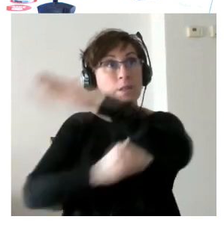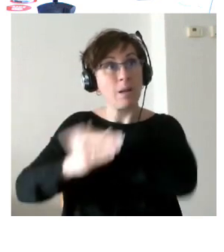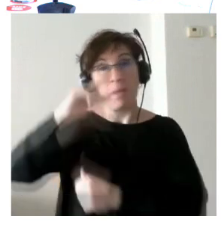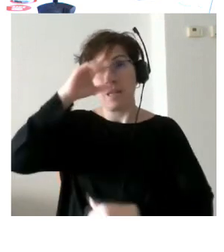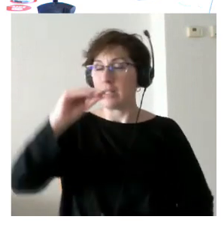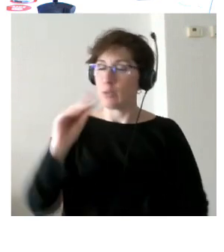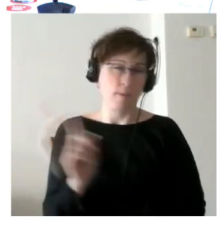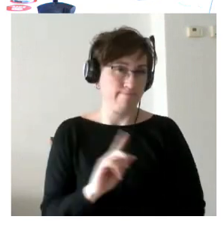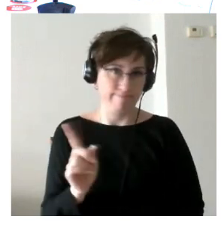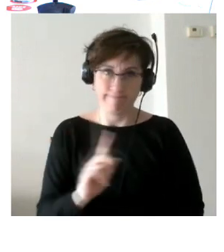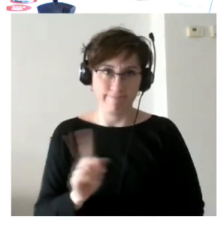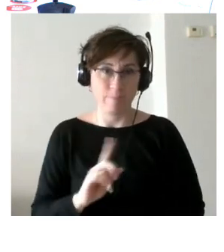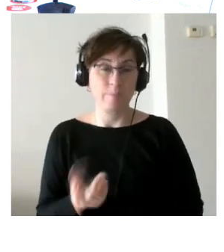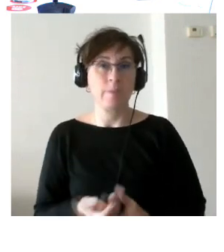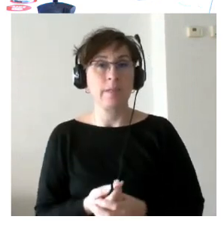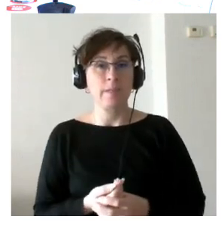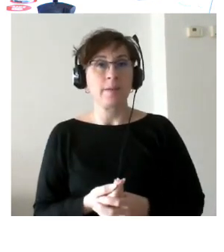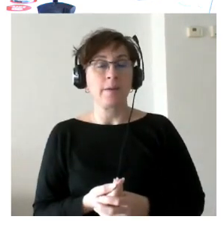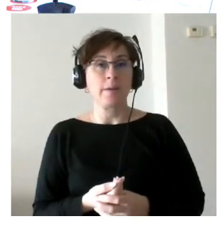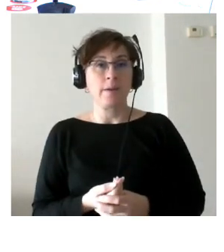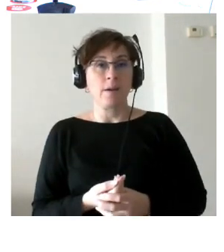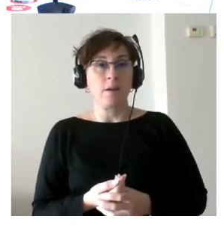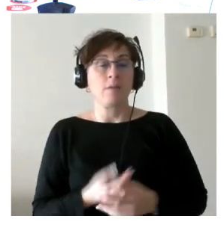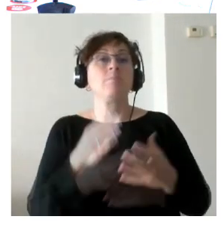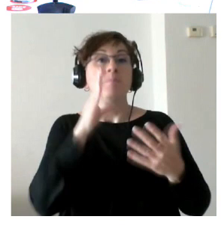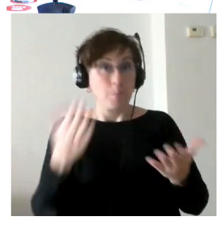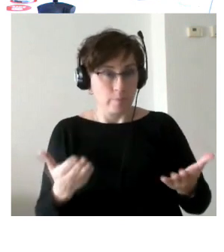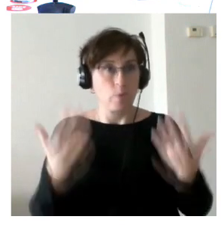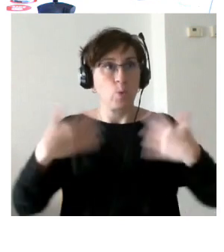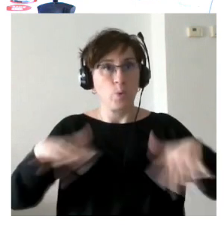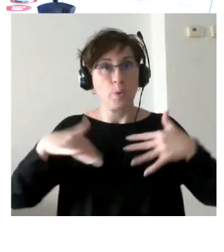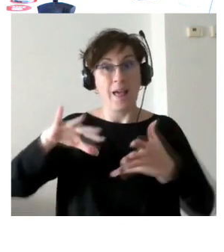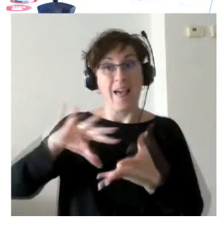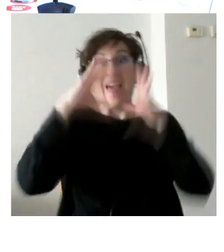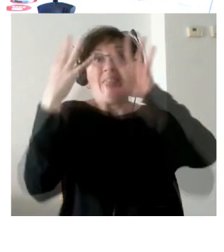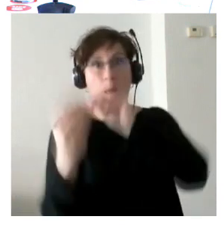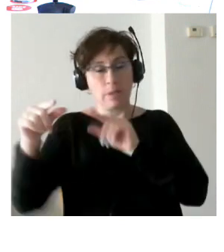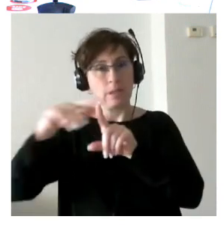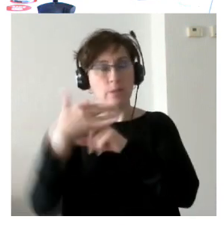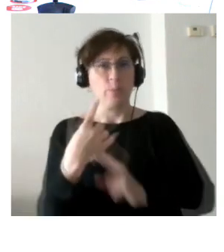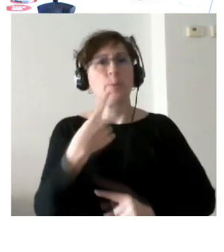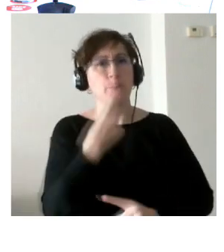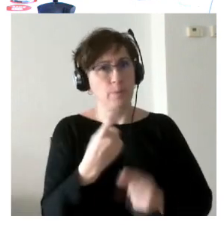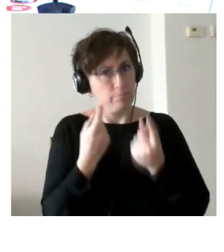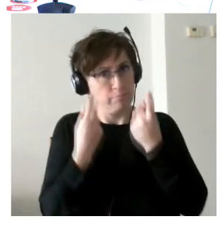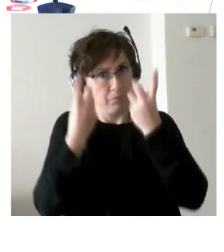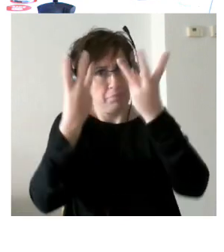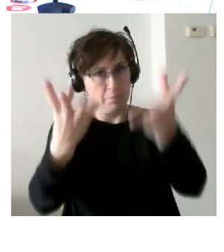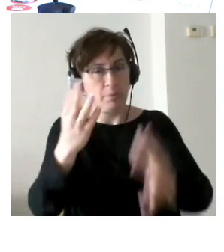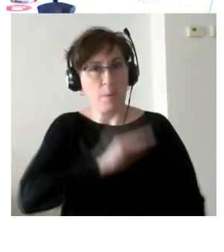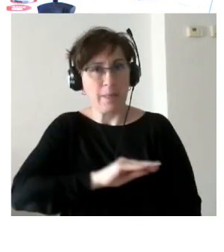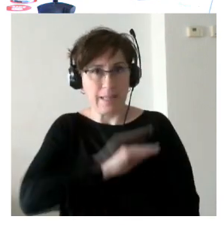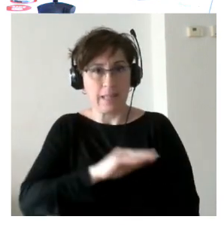por qué pues porque presentan muchas dificultades para adaptarse a ese medio y por otra parte también